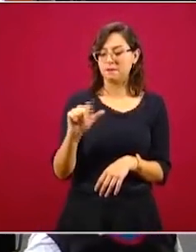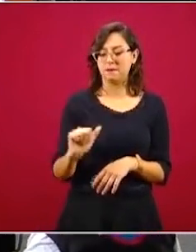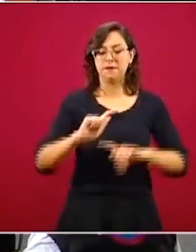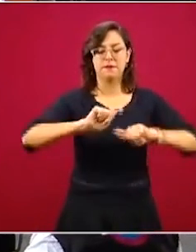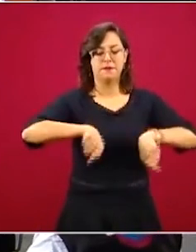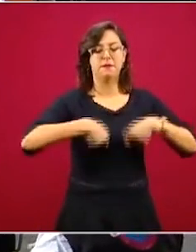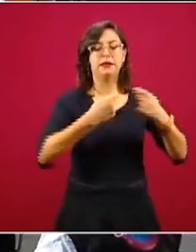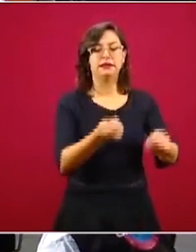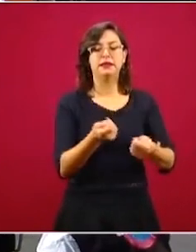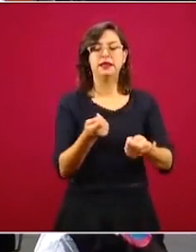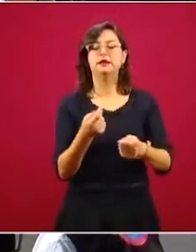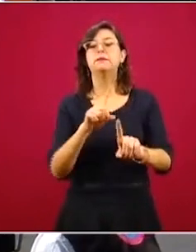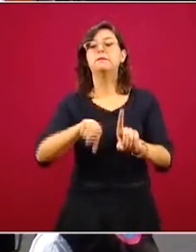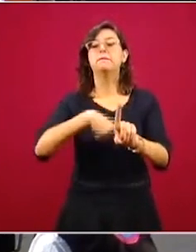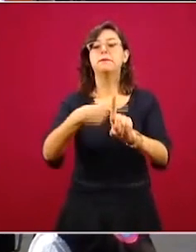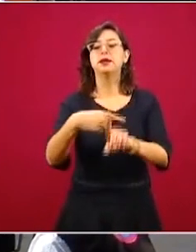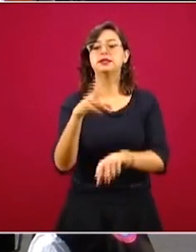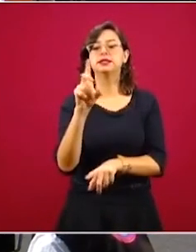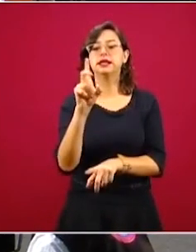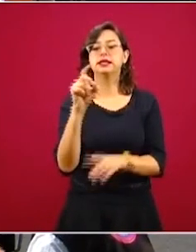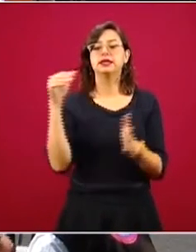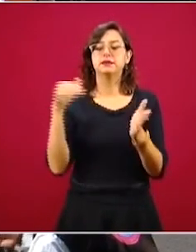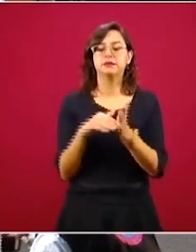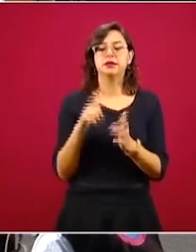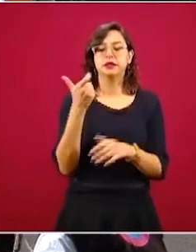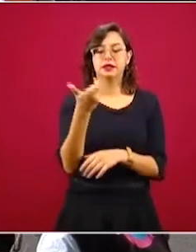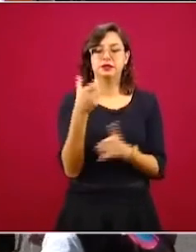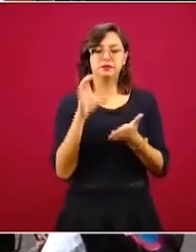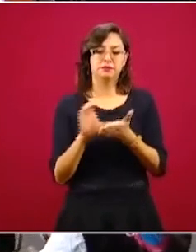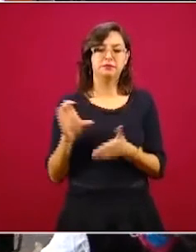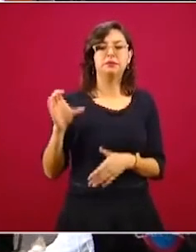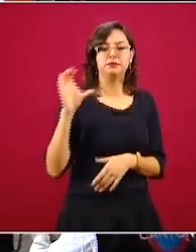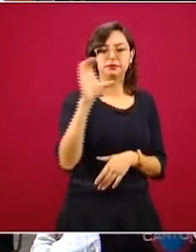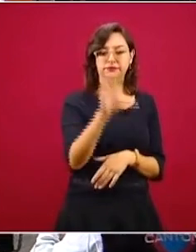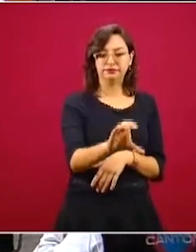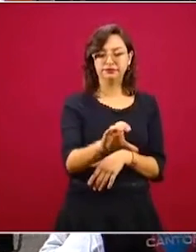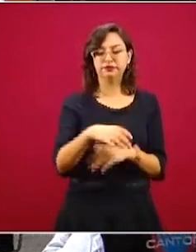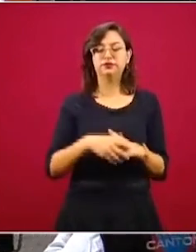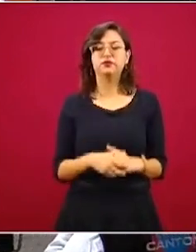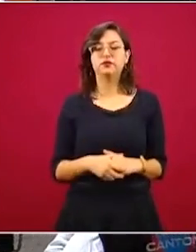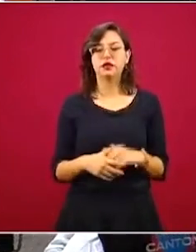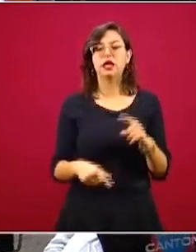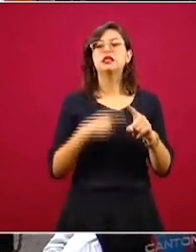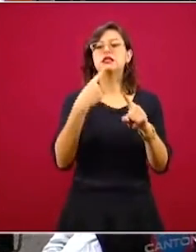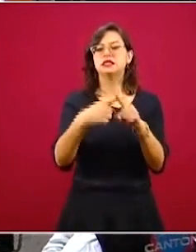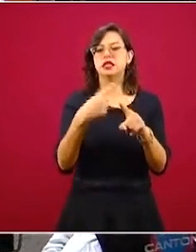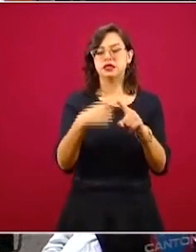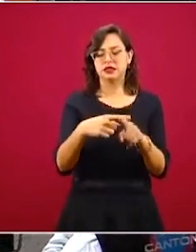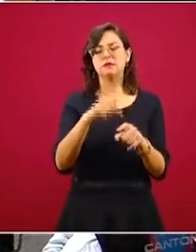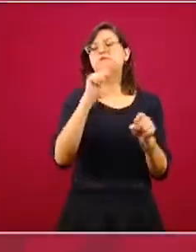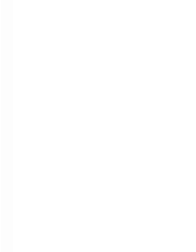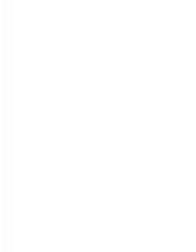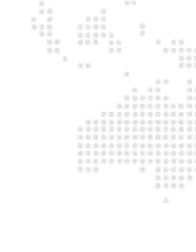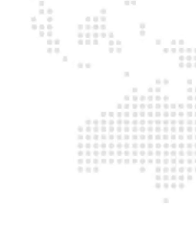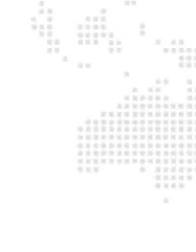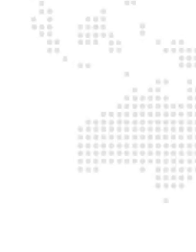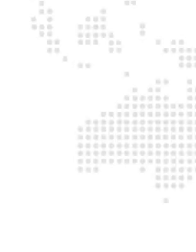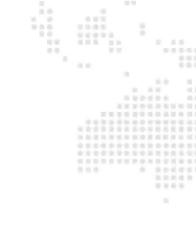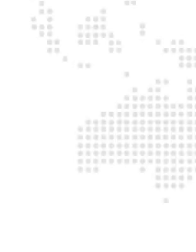pesos. En esta categoría son elegibles, son electos por las propias instituciones.